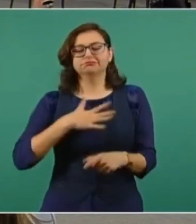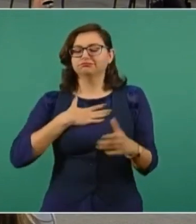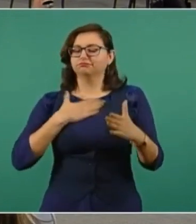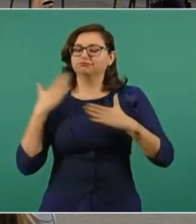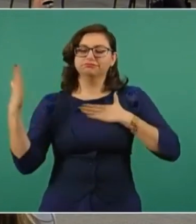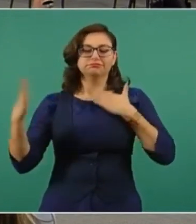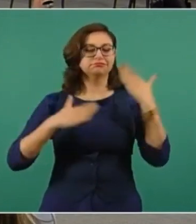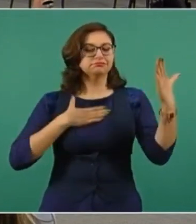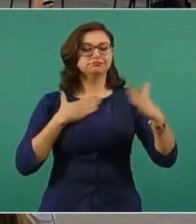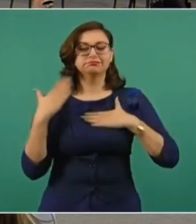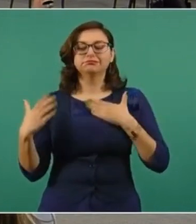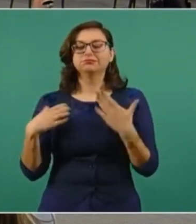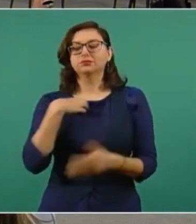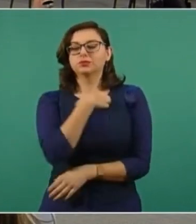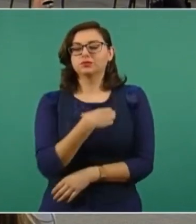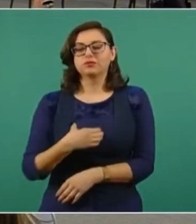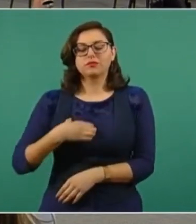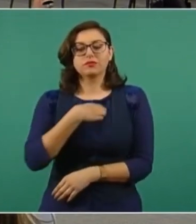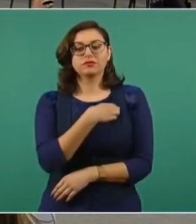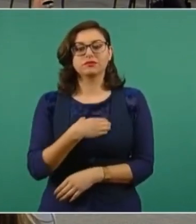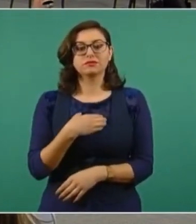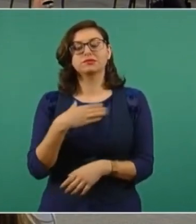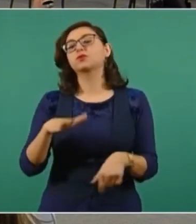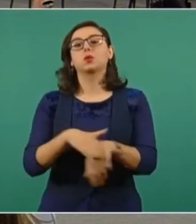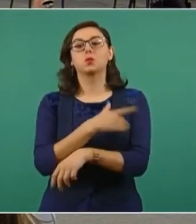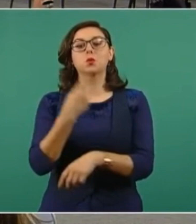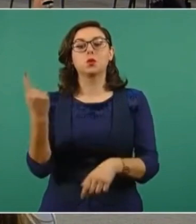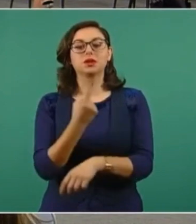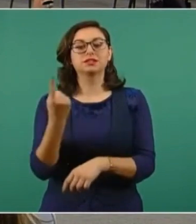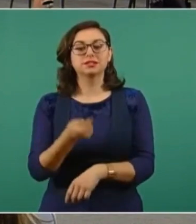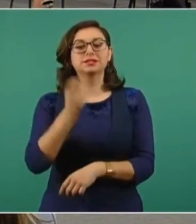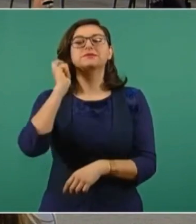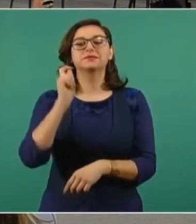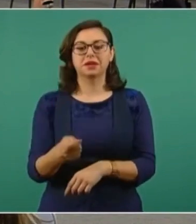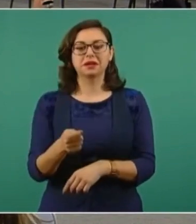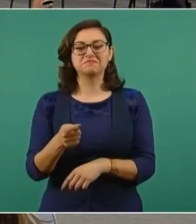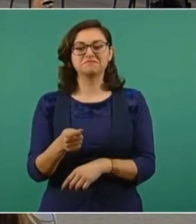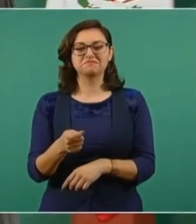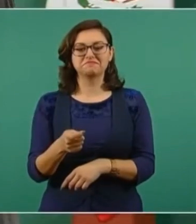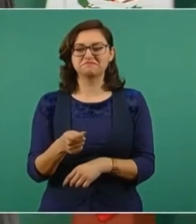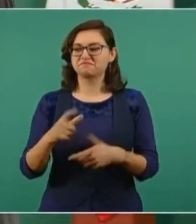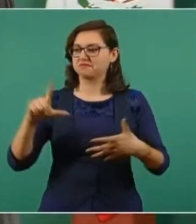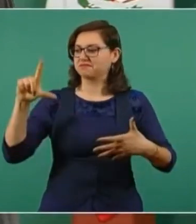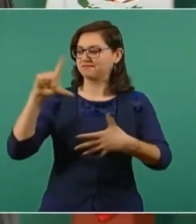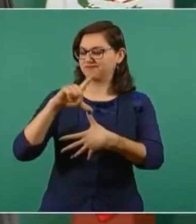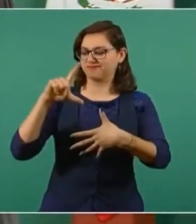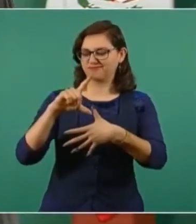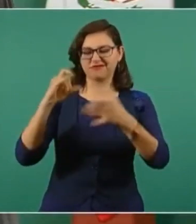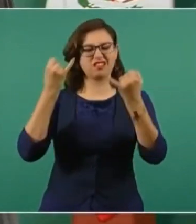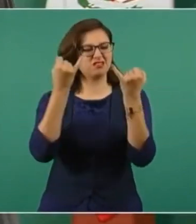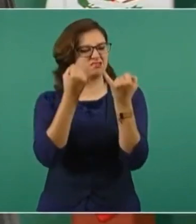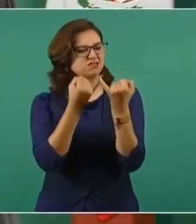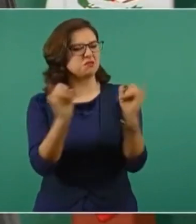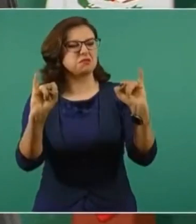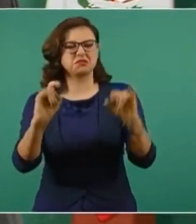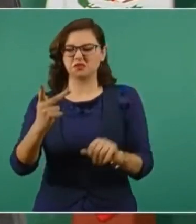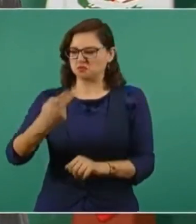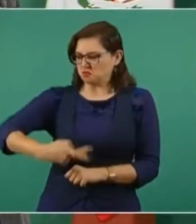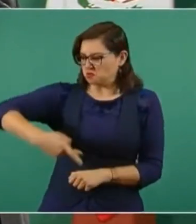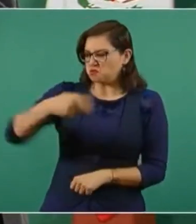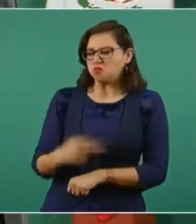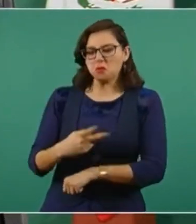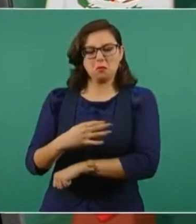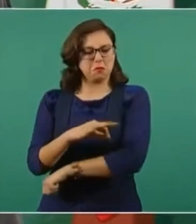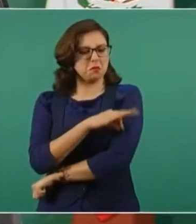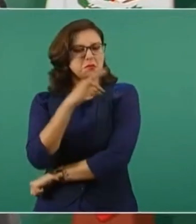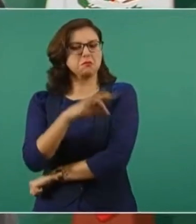alegría, porque es independencia nuestra, independencia de poder hacer nuestras vacunas, de poder tener nuestras vacunas, de